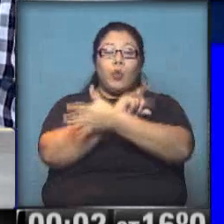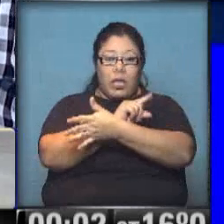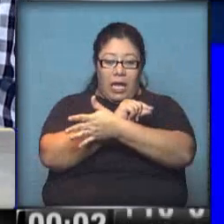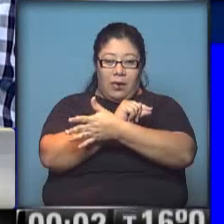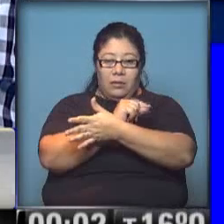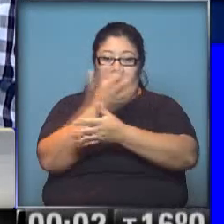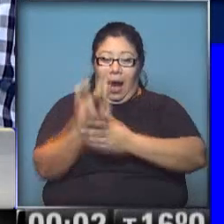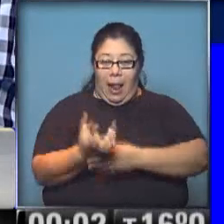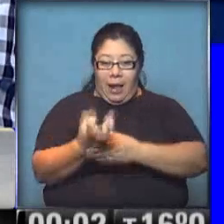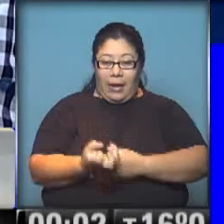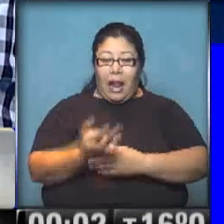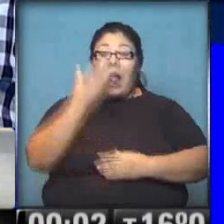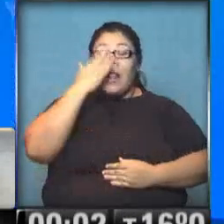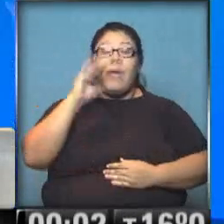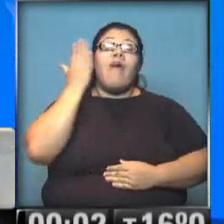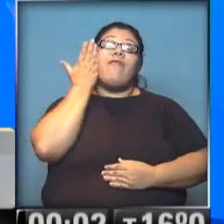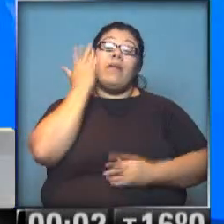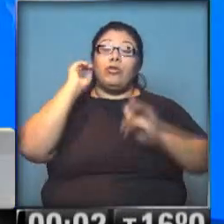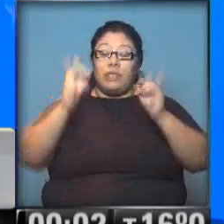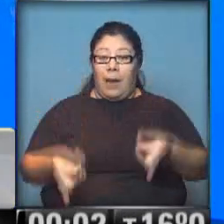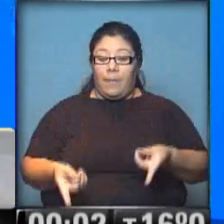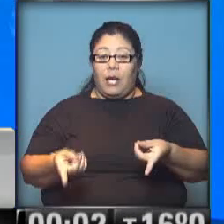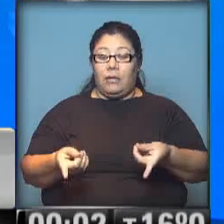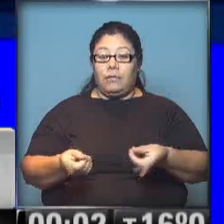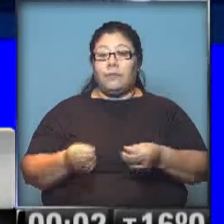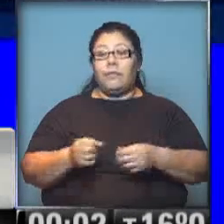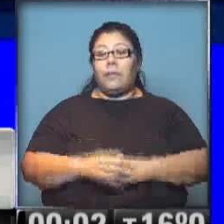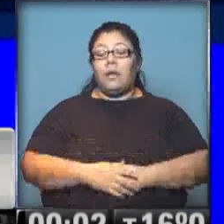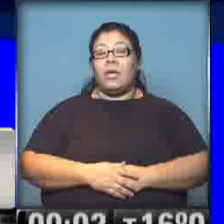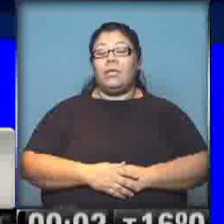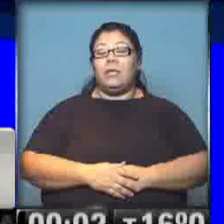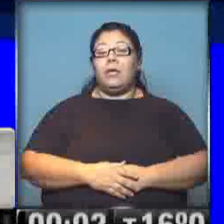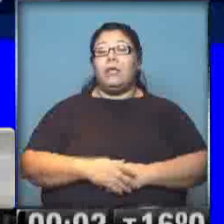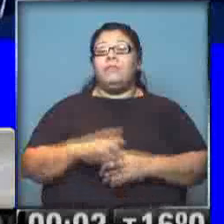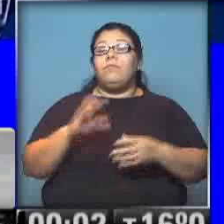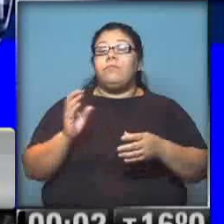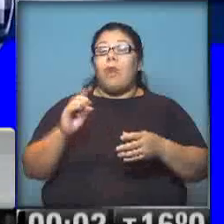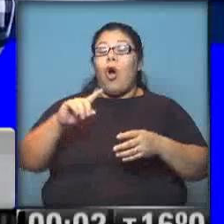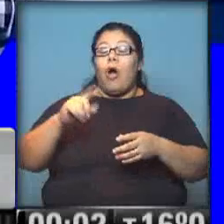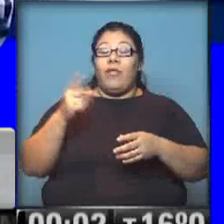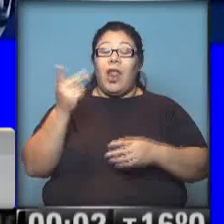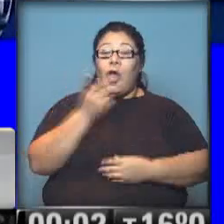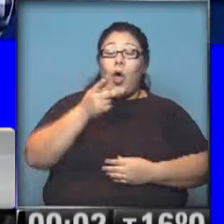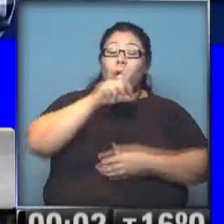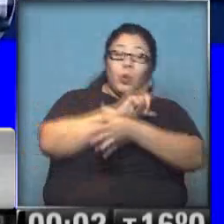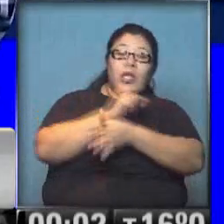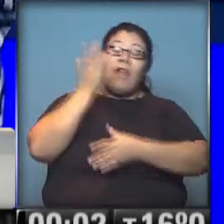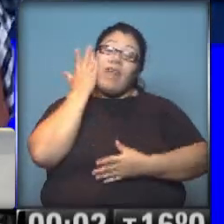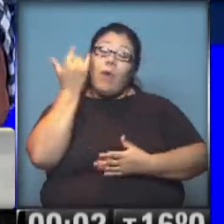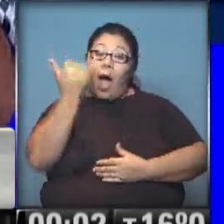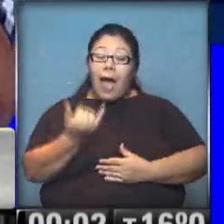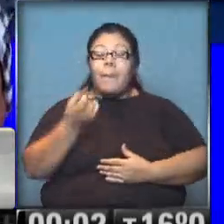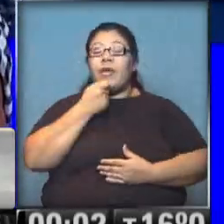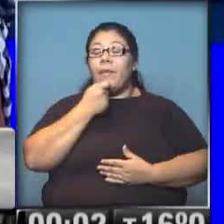también se puede utilizar Facebook. Bien, redes sociales. Claro, y forma una nueva red social. Bueno, esto se lanzó en marzo, tuvo bastante